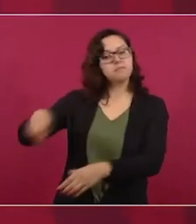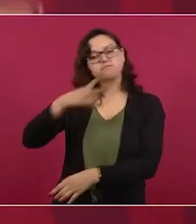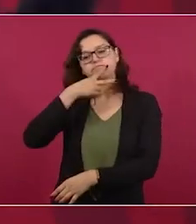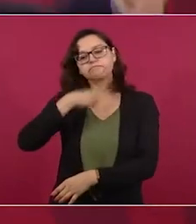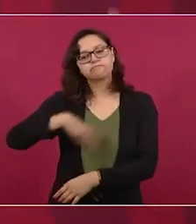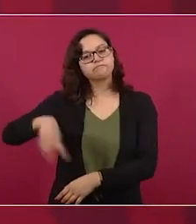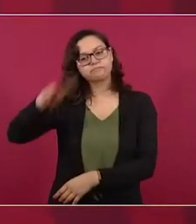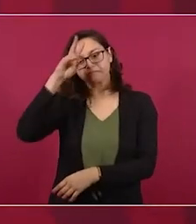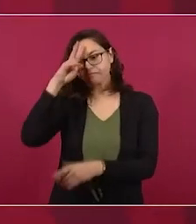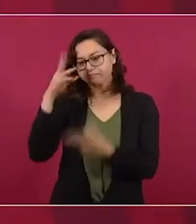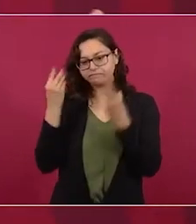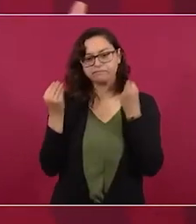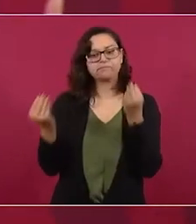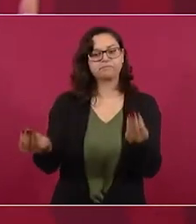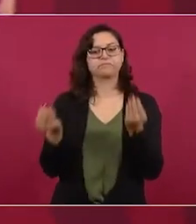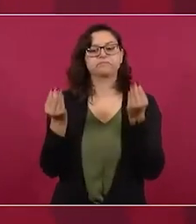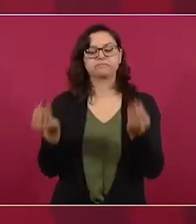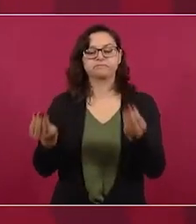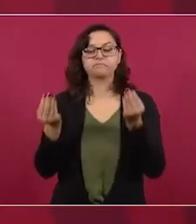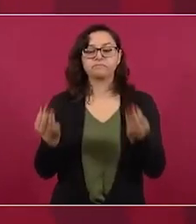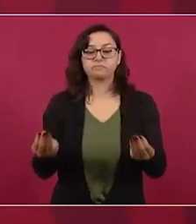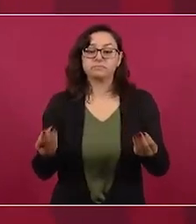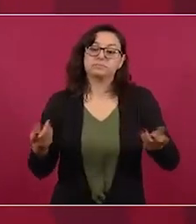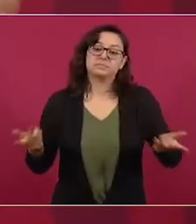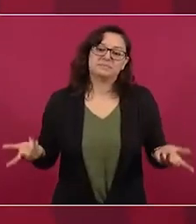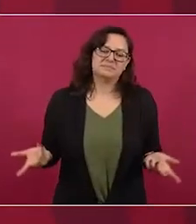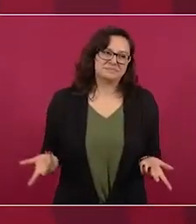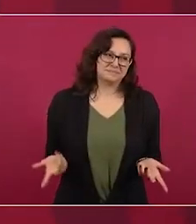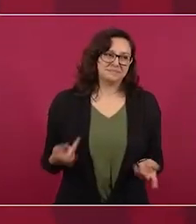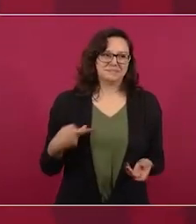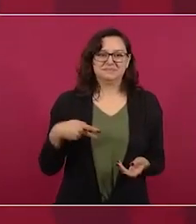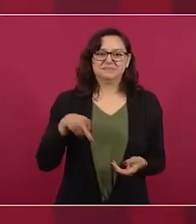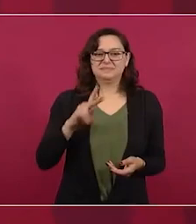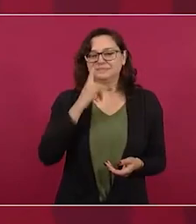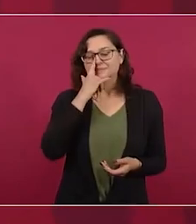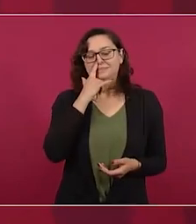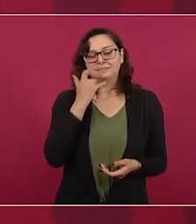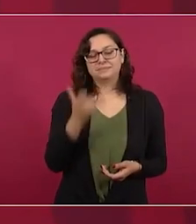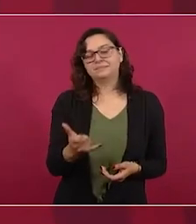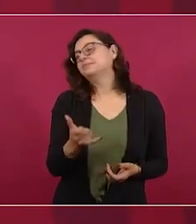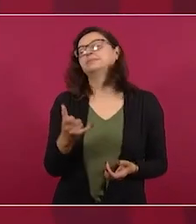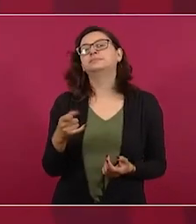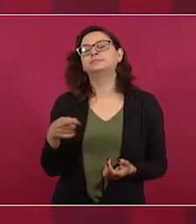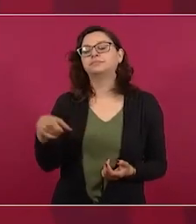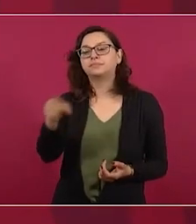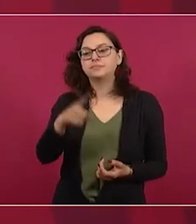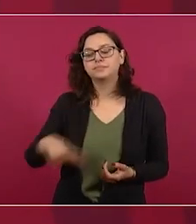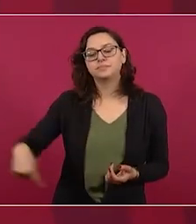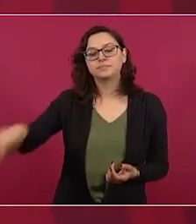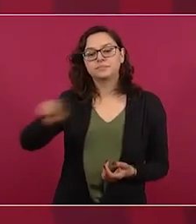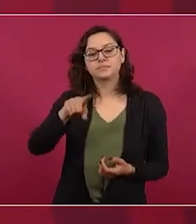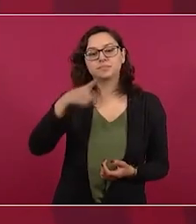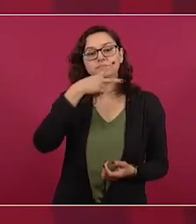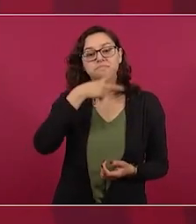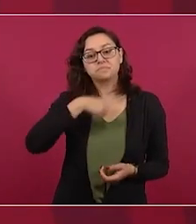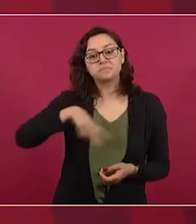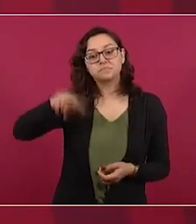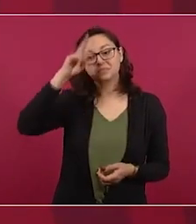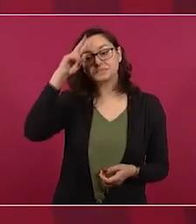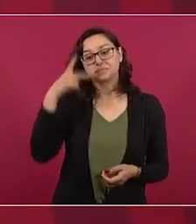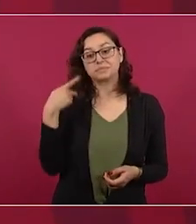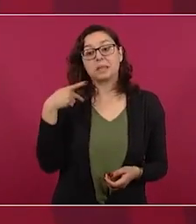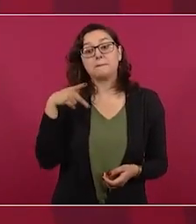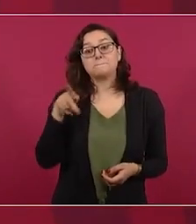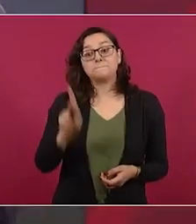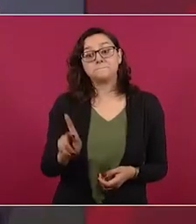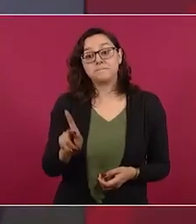esa es la paradoja, se creen que